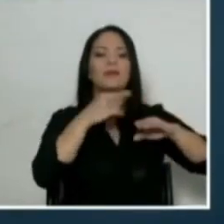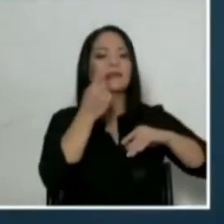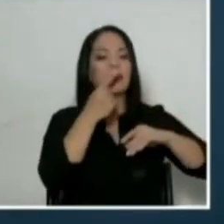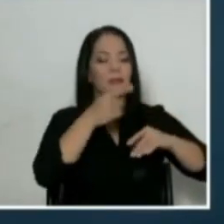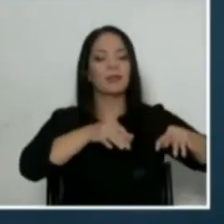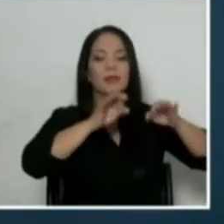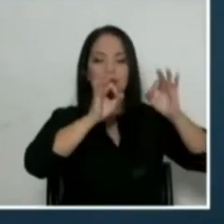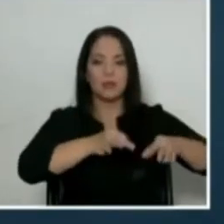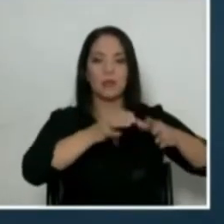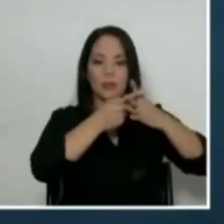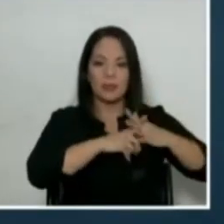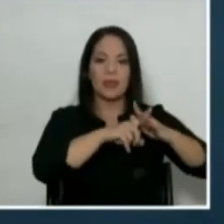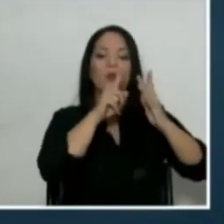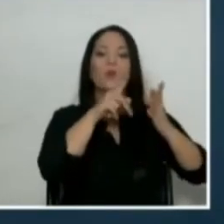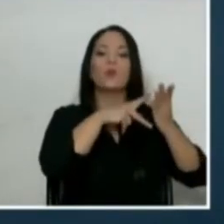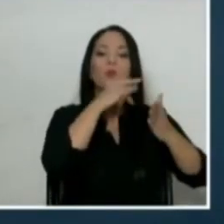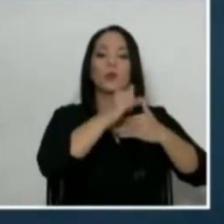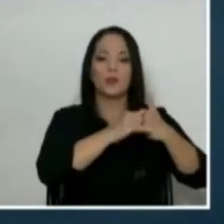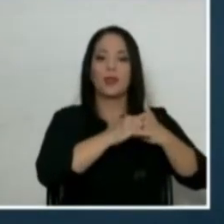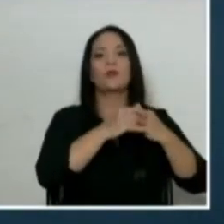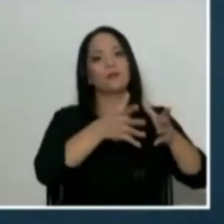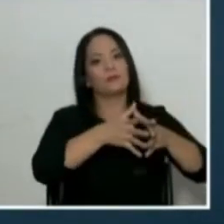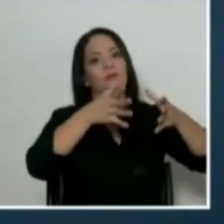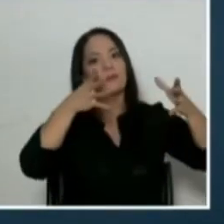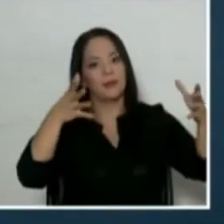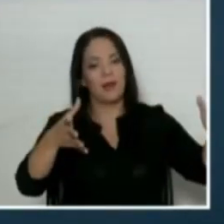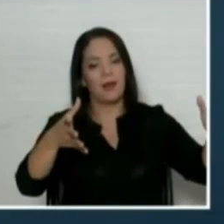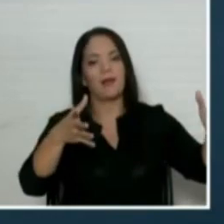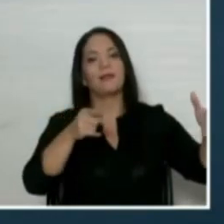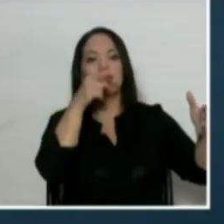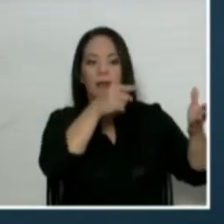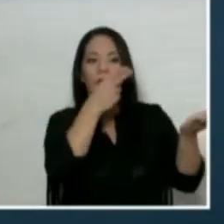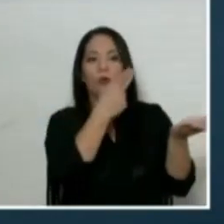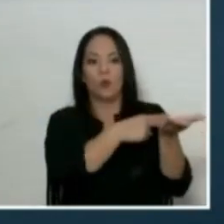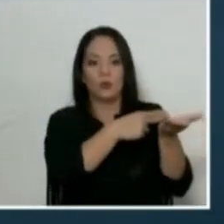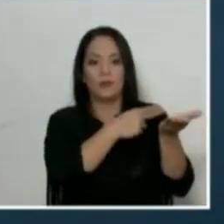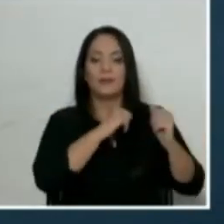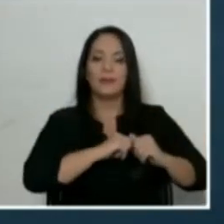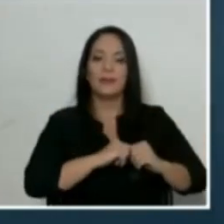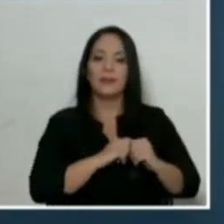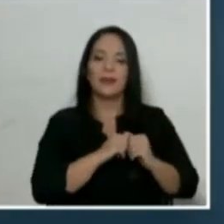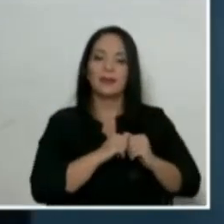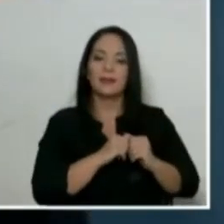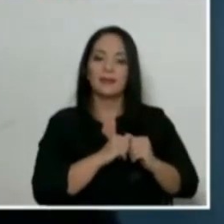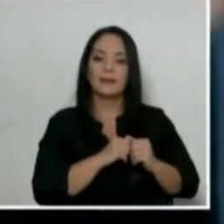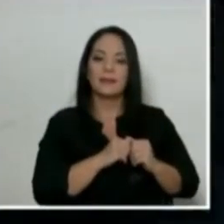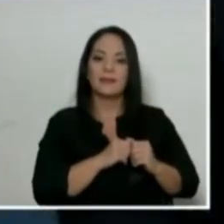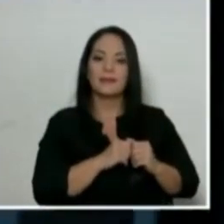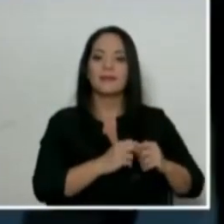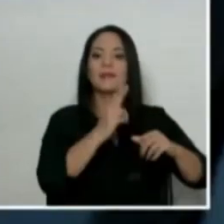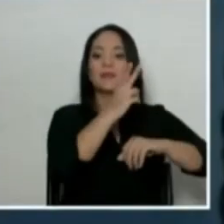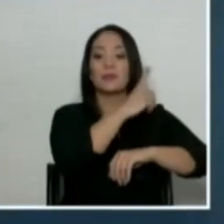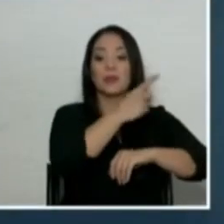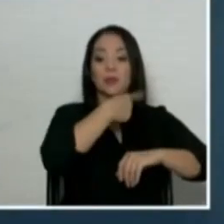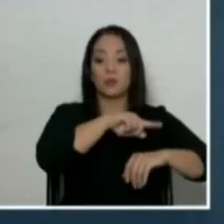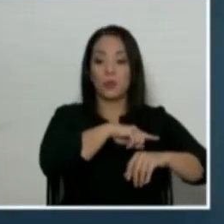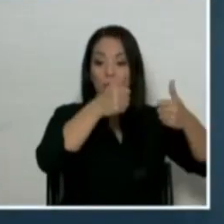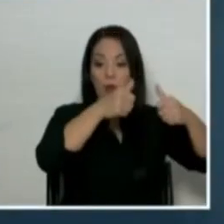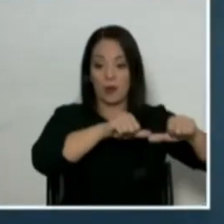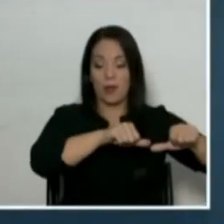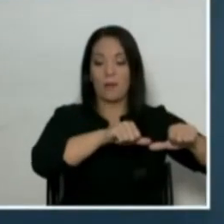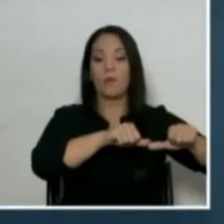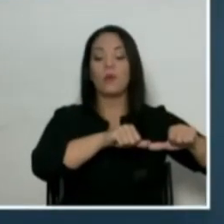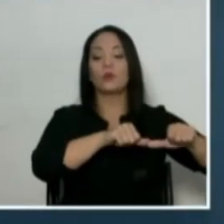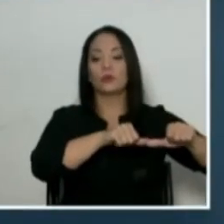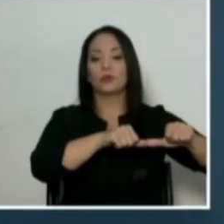decisión de iniciar un proyecto tan grande como lo es un hospital. Ese día acordamos que vamos a